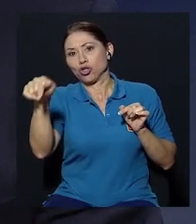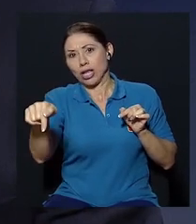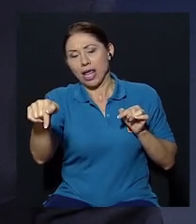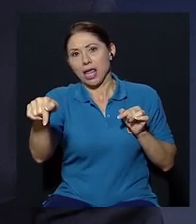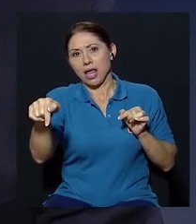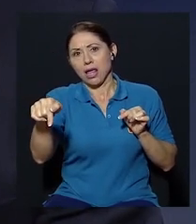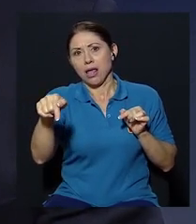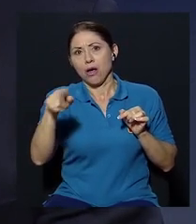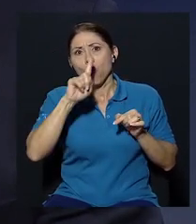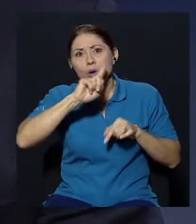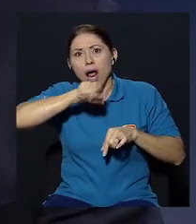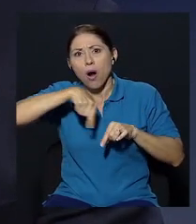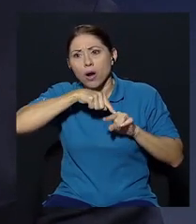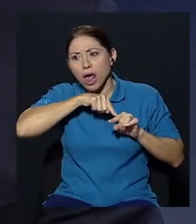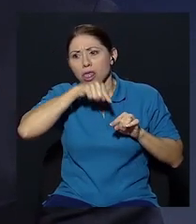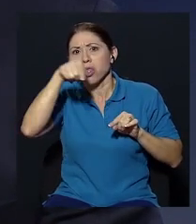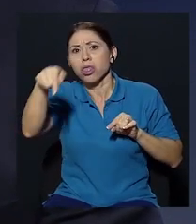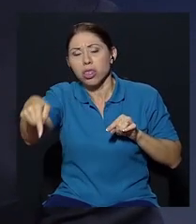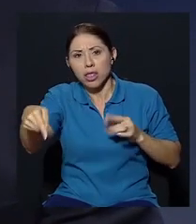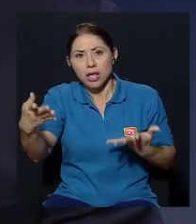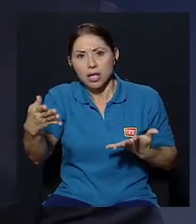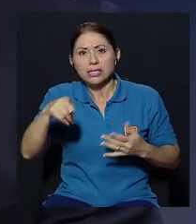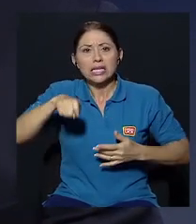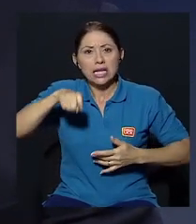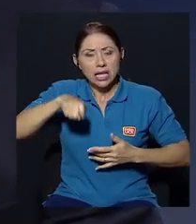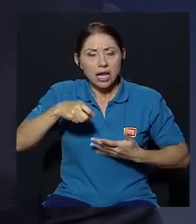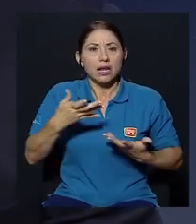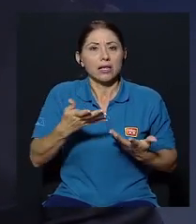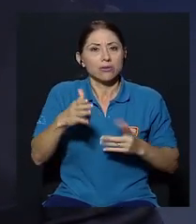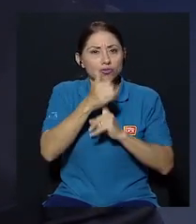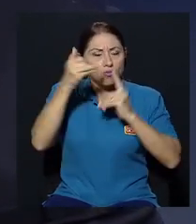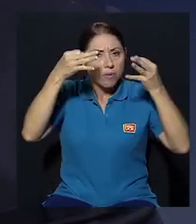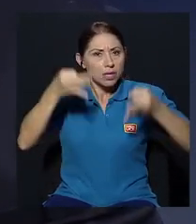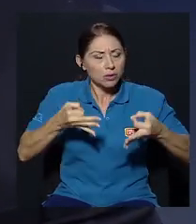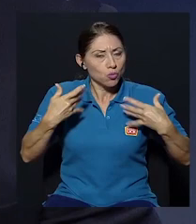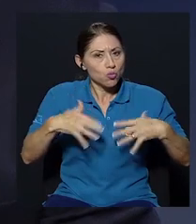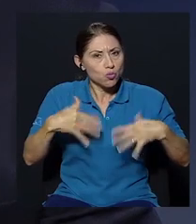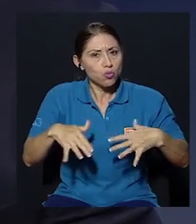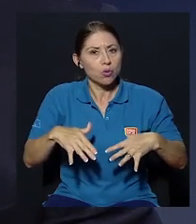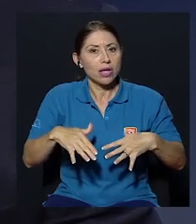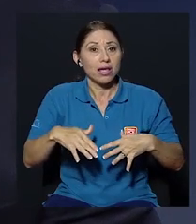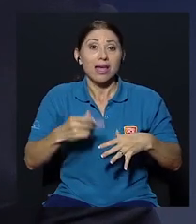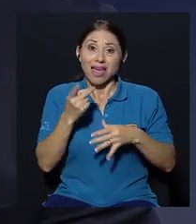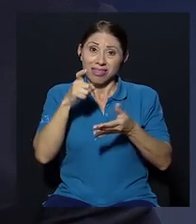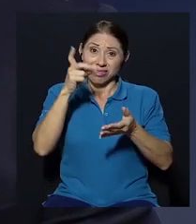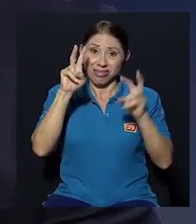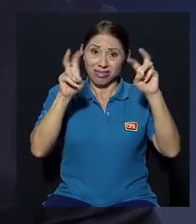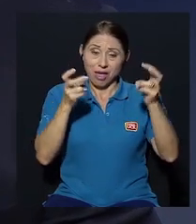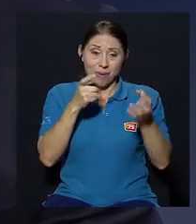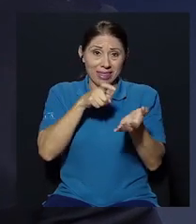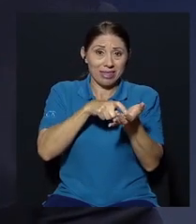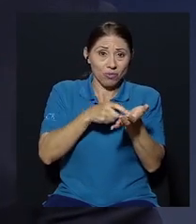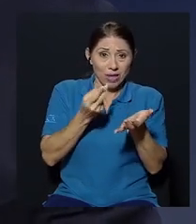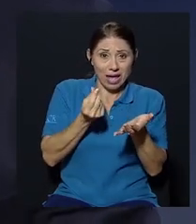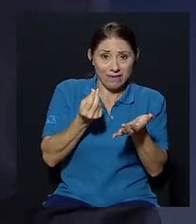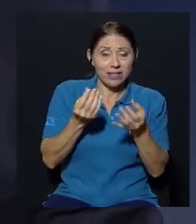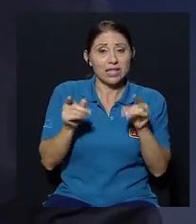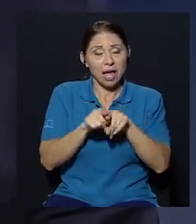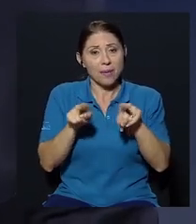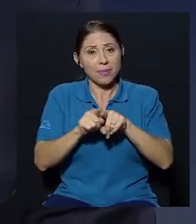hora desde aquí desde San Pedro de Montedioca entonces se requieren medidas extraordinarias y en lo fiscal también